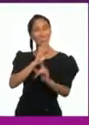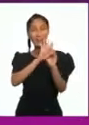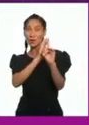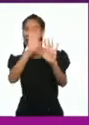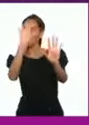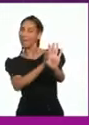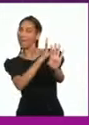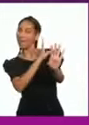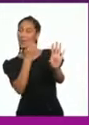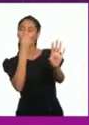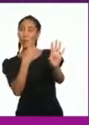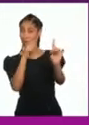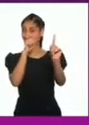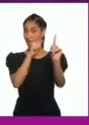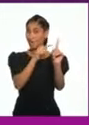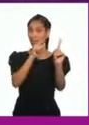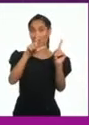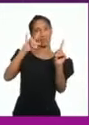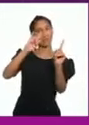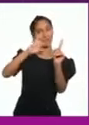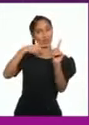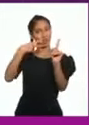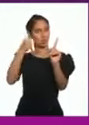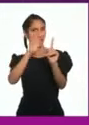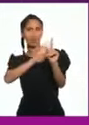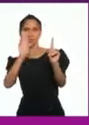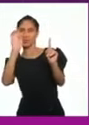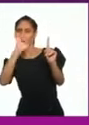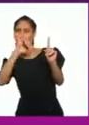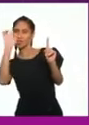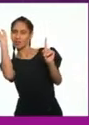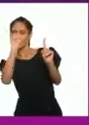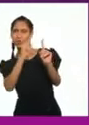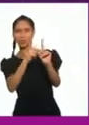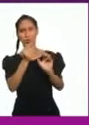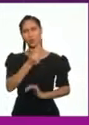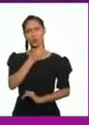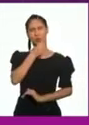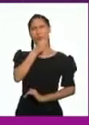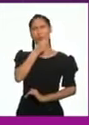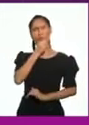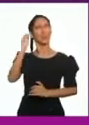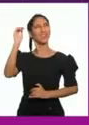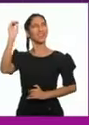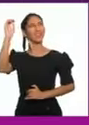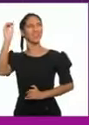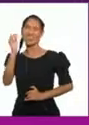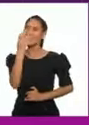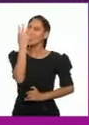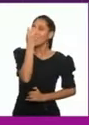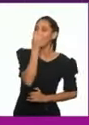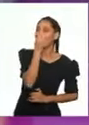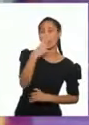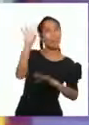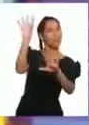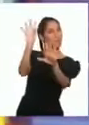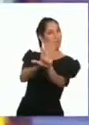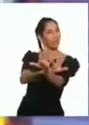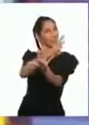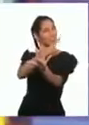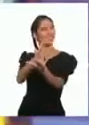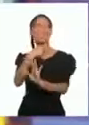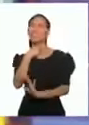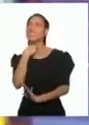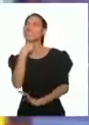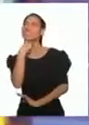Reyes! ¡Los valses que interpreta son bellísimos! ¡Su voz es